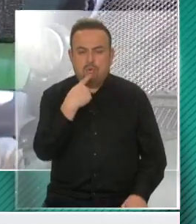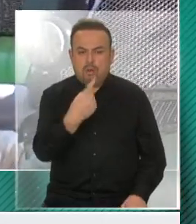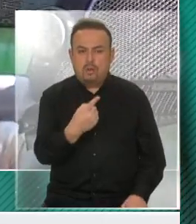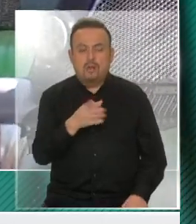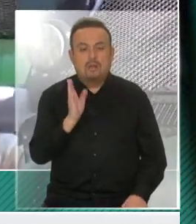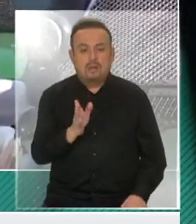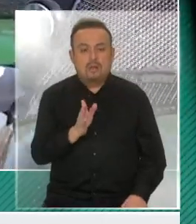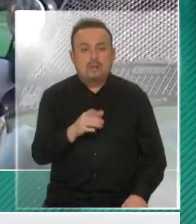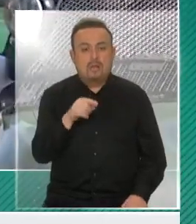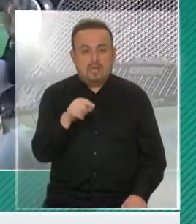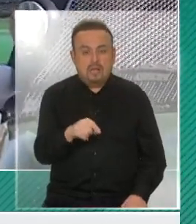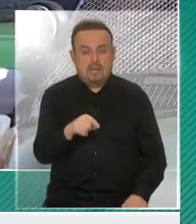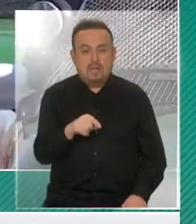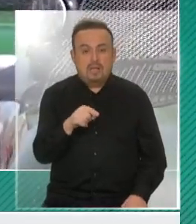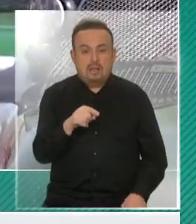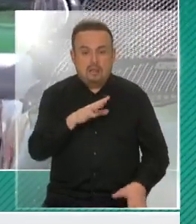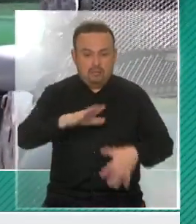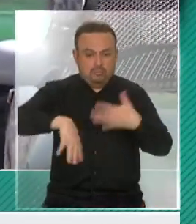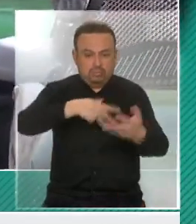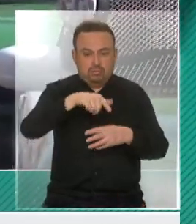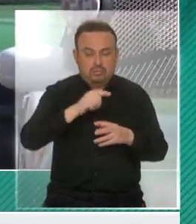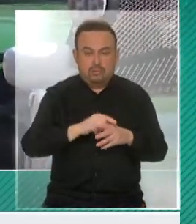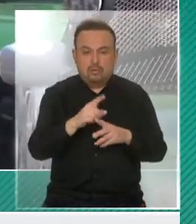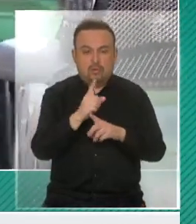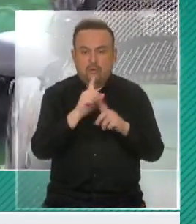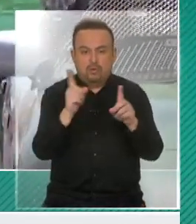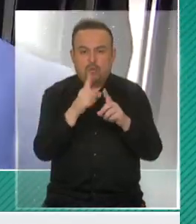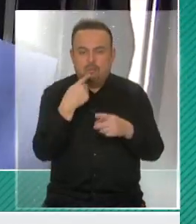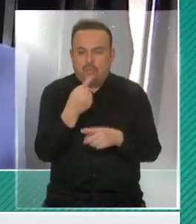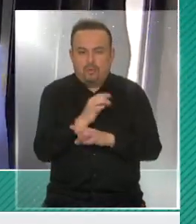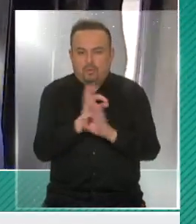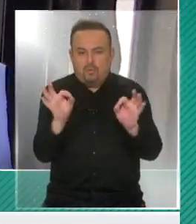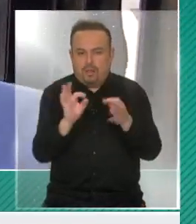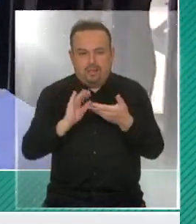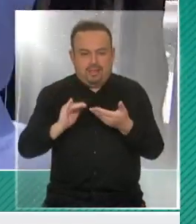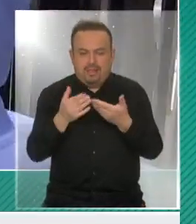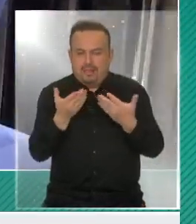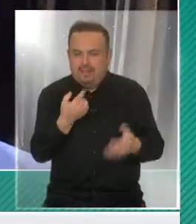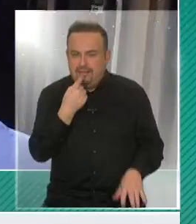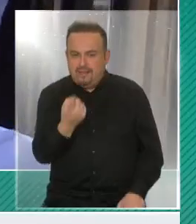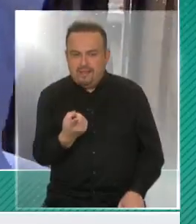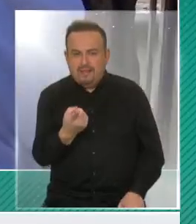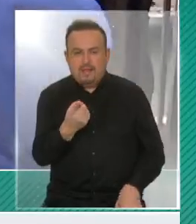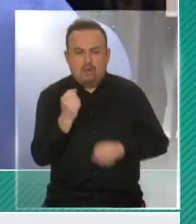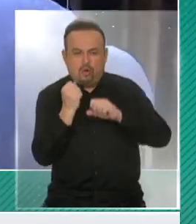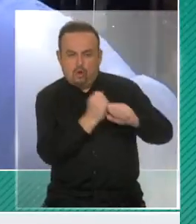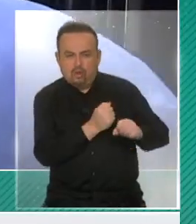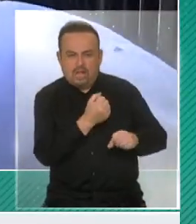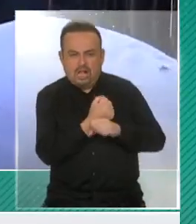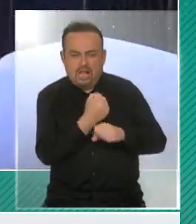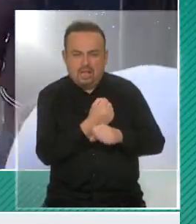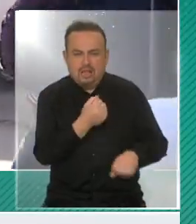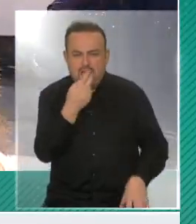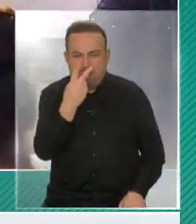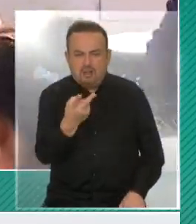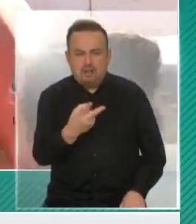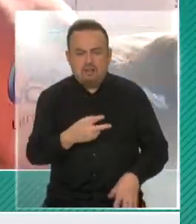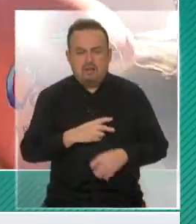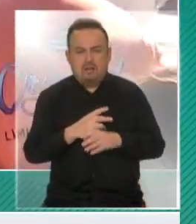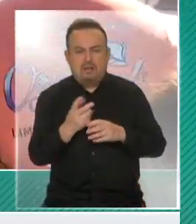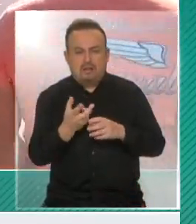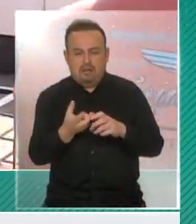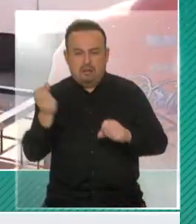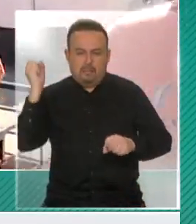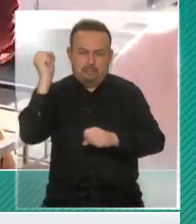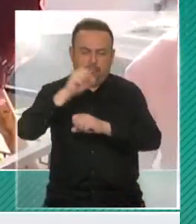Lo que pasa es que también en esto, la violencia, nunca la podemos justificar. Hoy día vimos acciones contra carabineros, vimos ataques con bombas